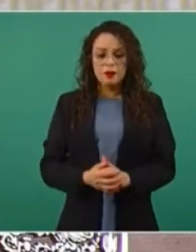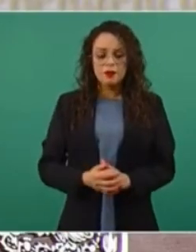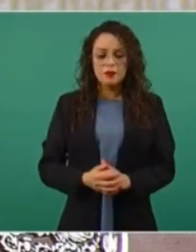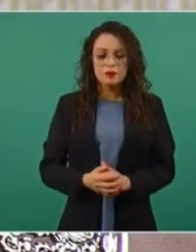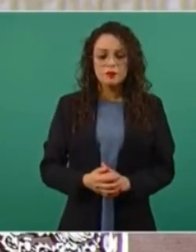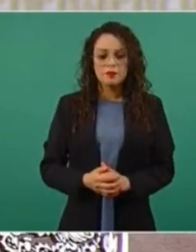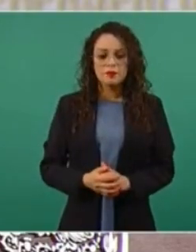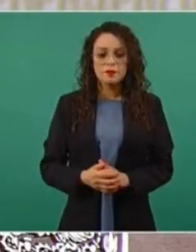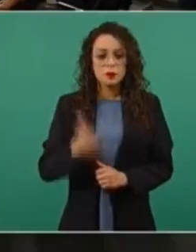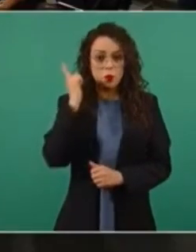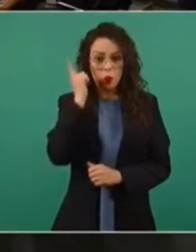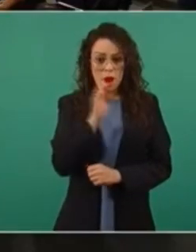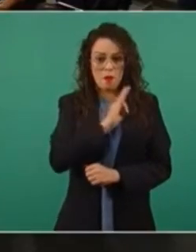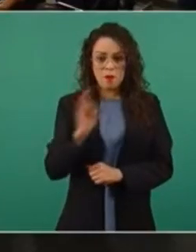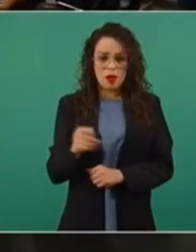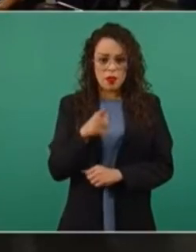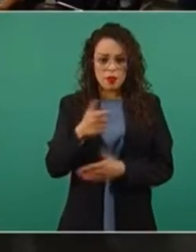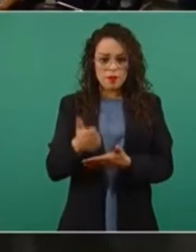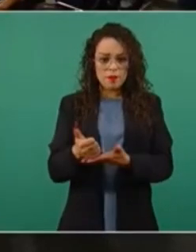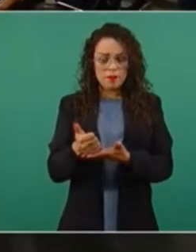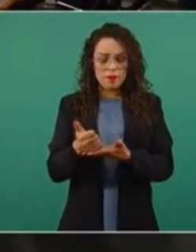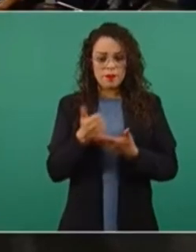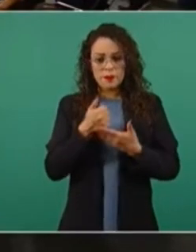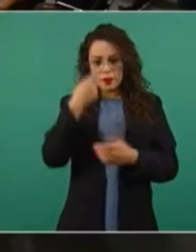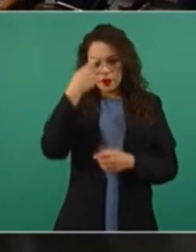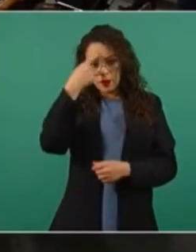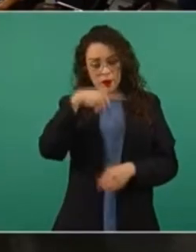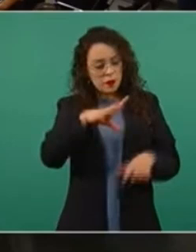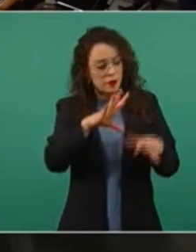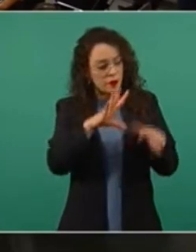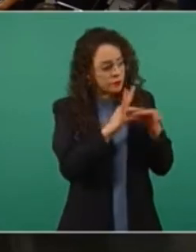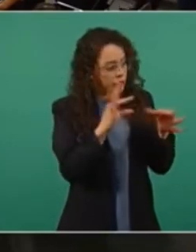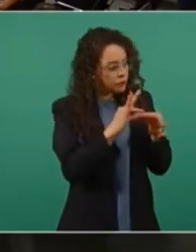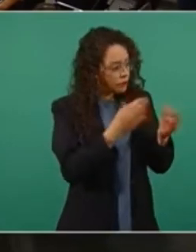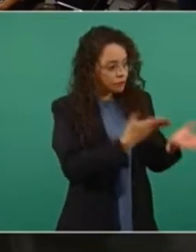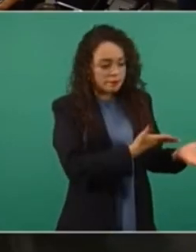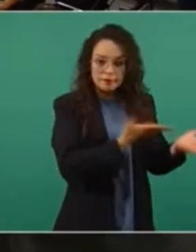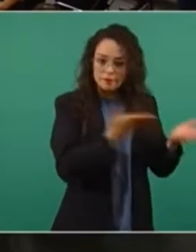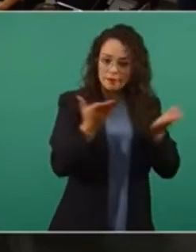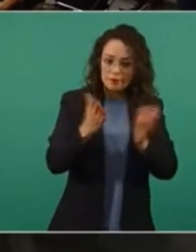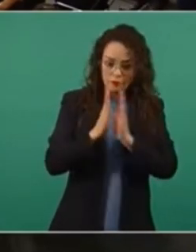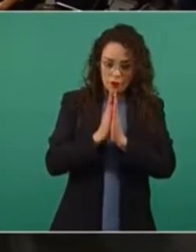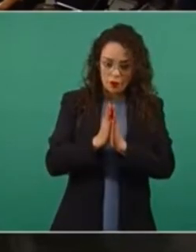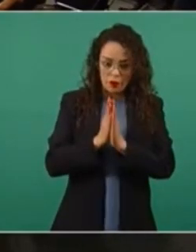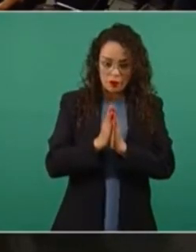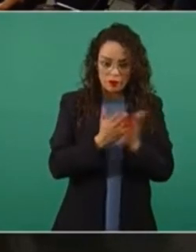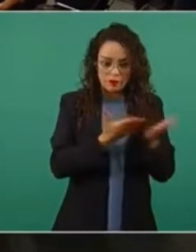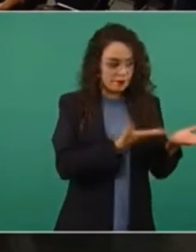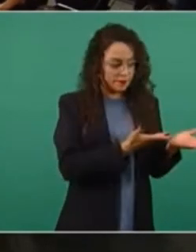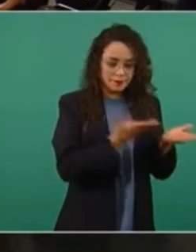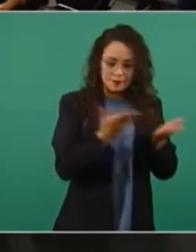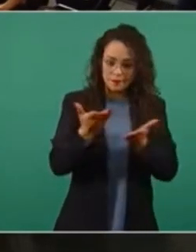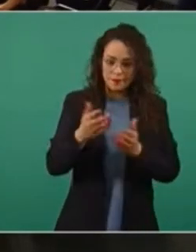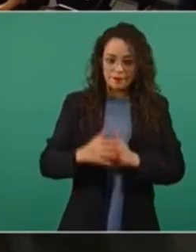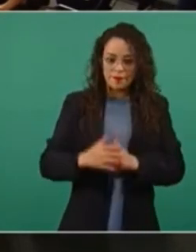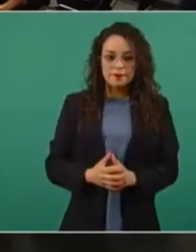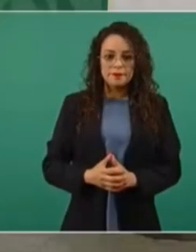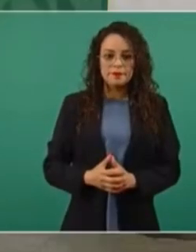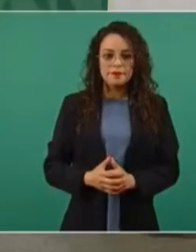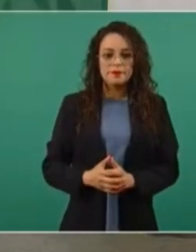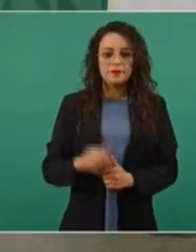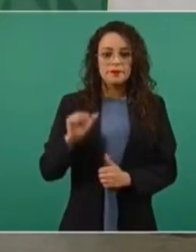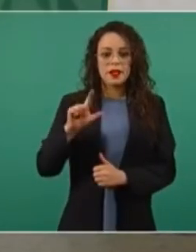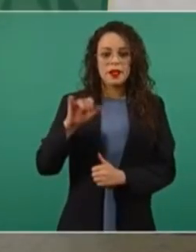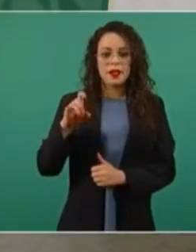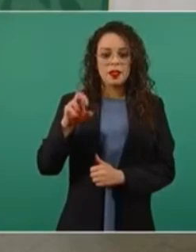lo aclararan sobre… A ver, por favor, Alejandro, nada más.